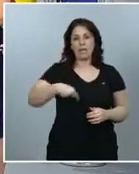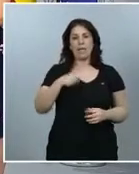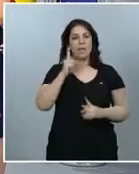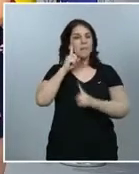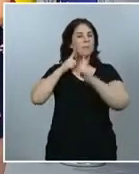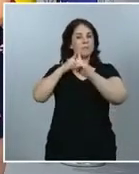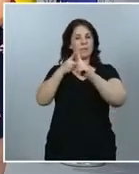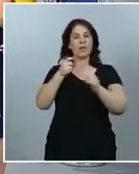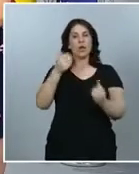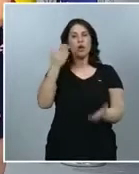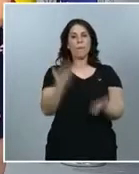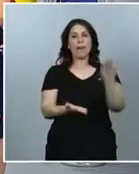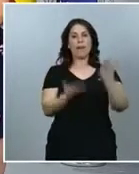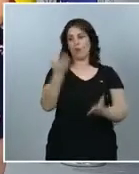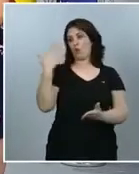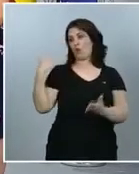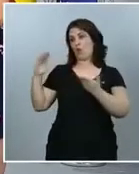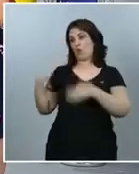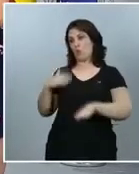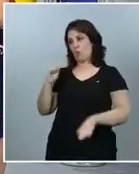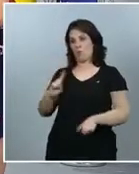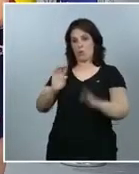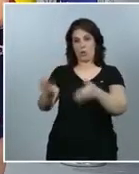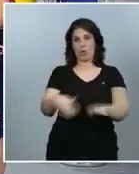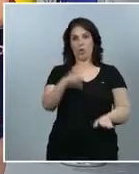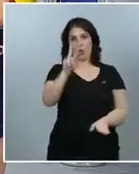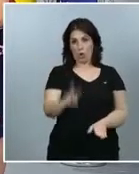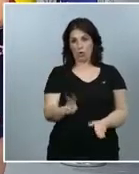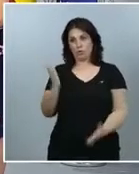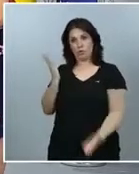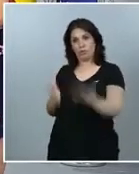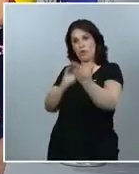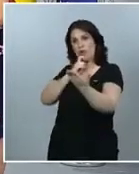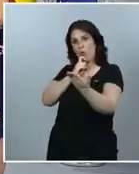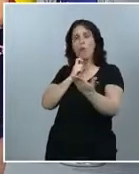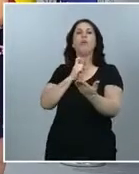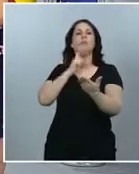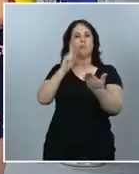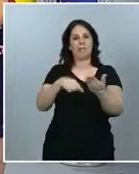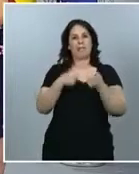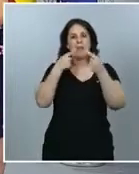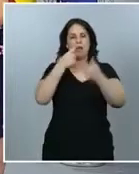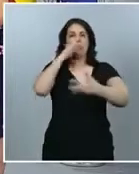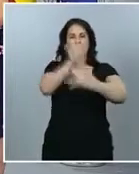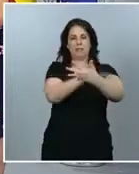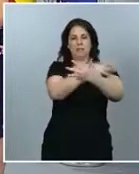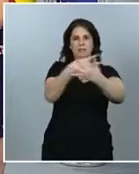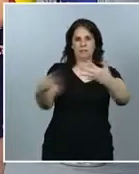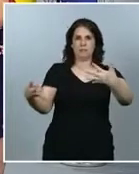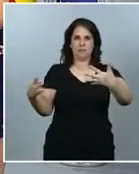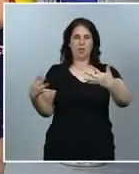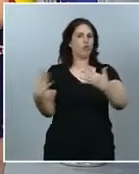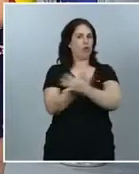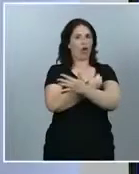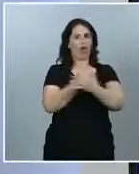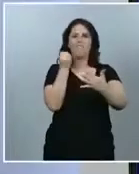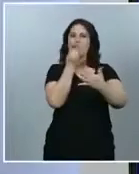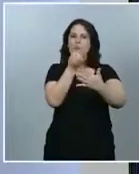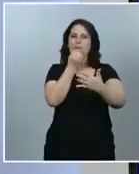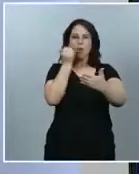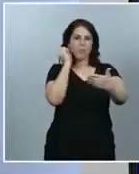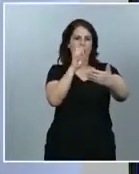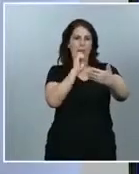la ronda 1, estamos facilitando las tablas proporcionando la información de la ronda 1 y de la ronda 2. Para aquellos que